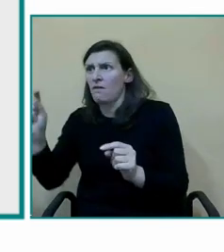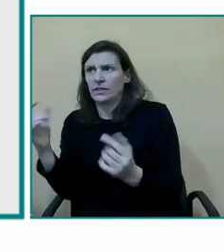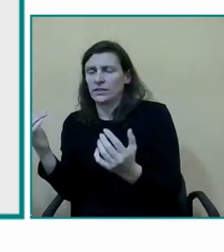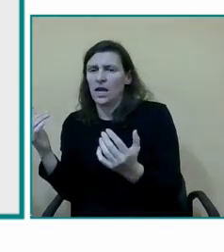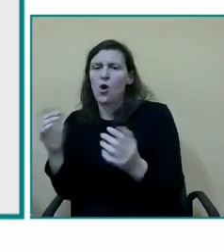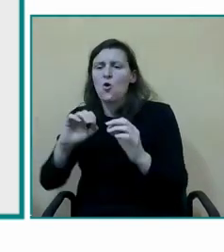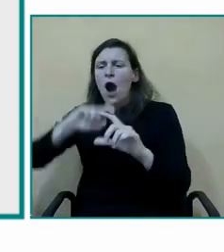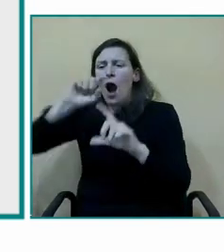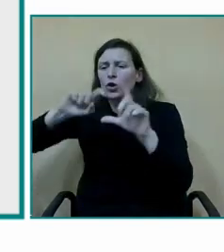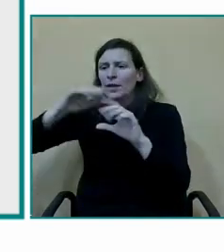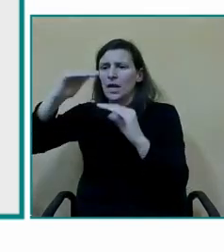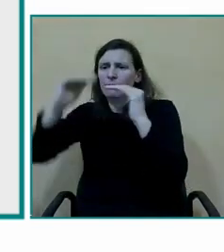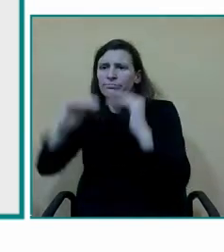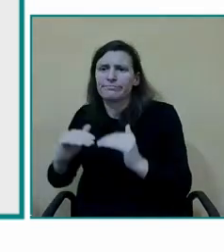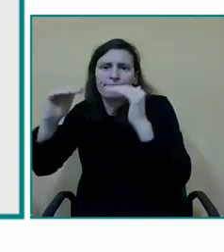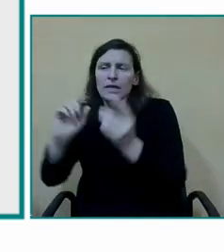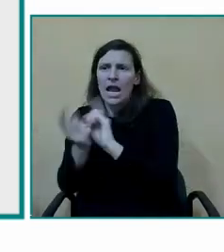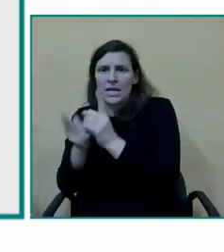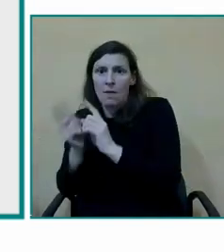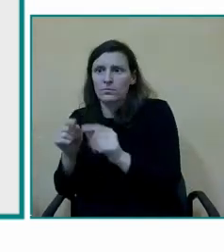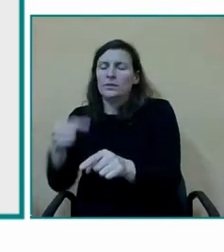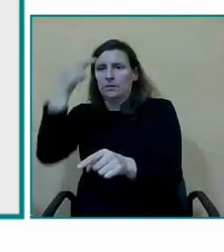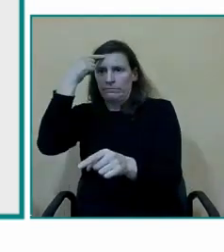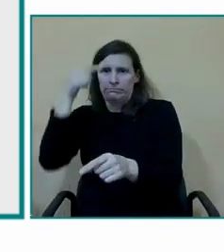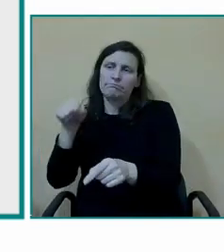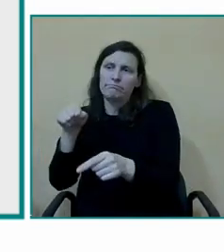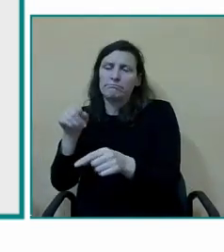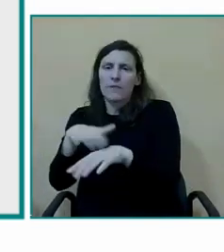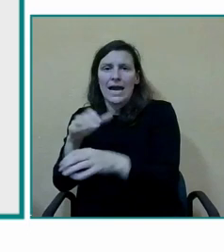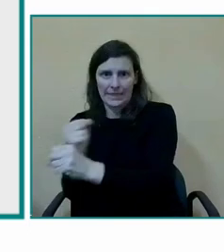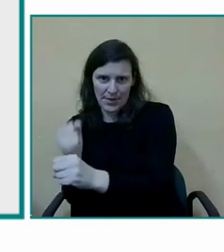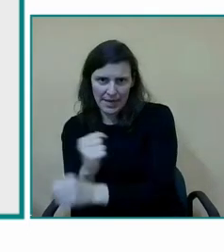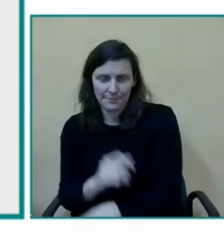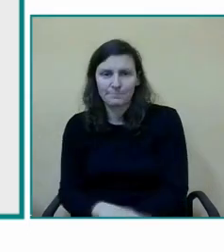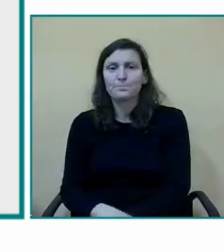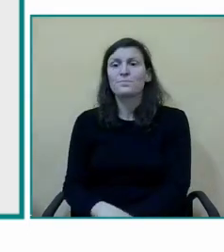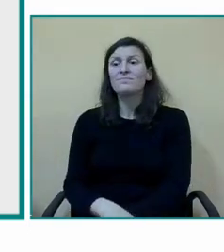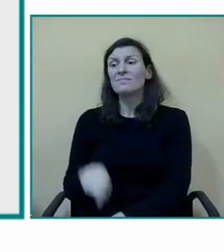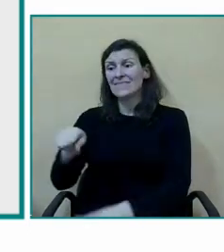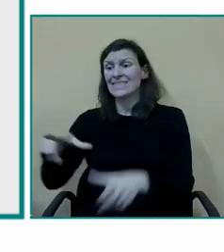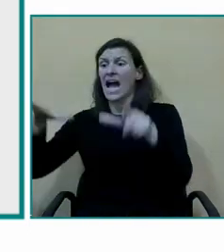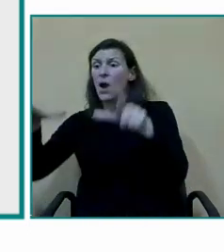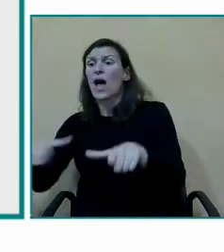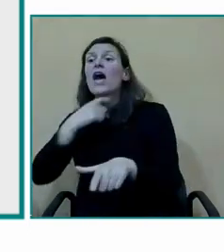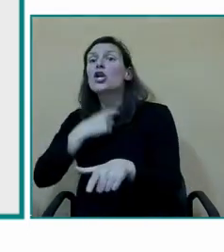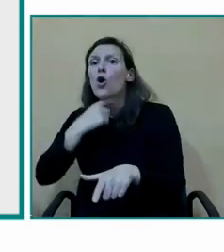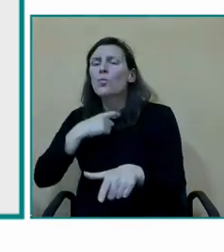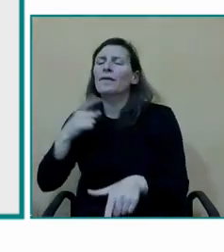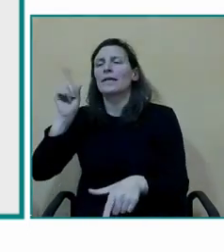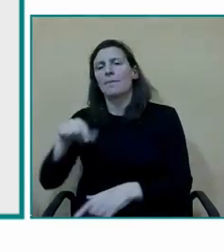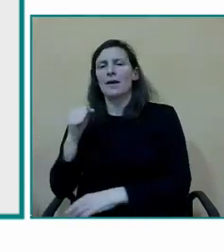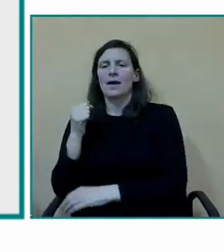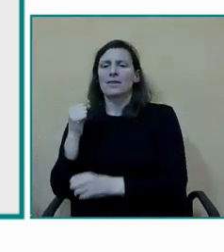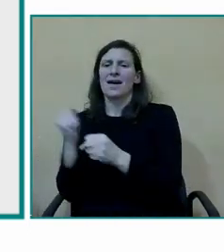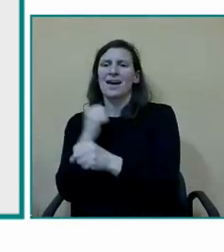lenguaje las habilidades metalingüísticas la iniciación a la lectura escritura porque es muy importante que los